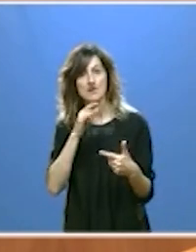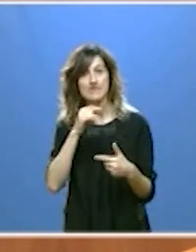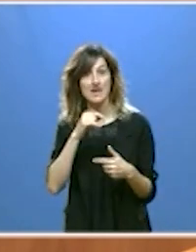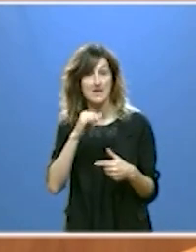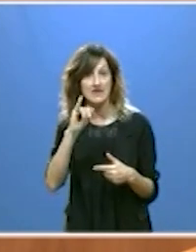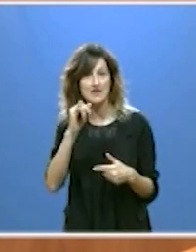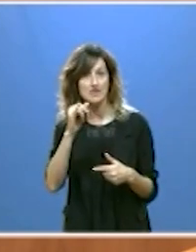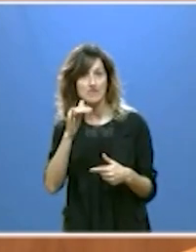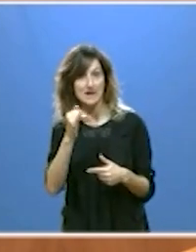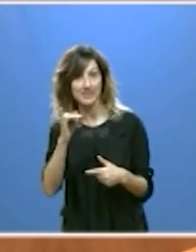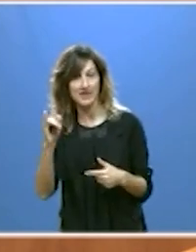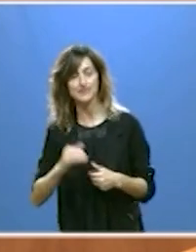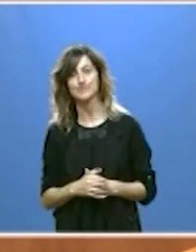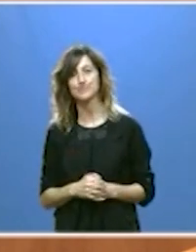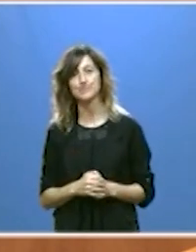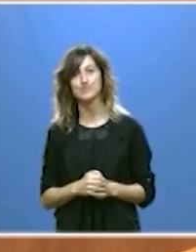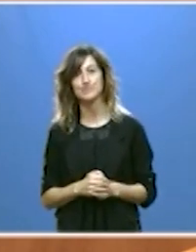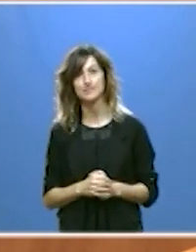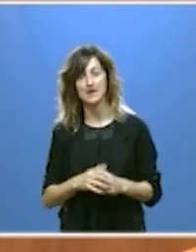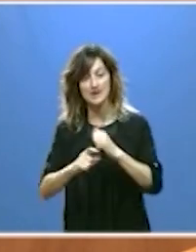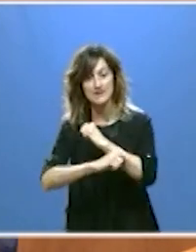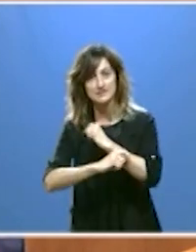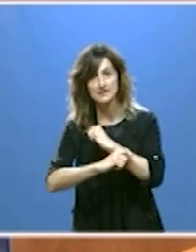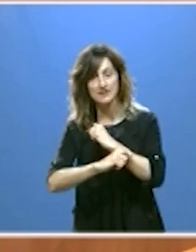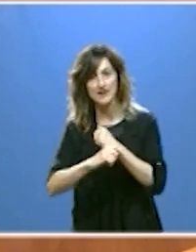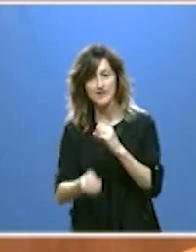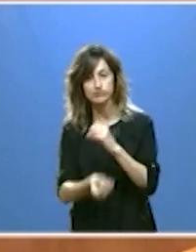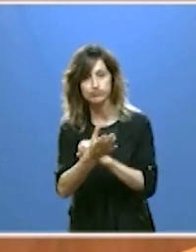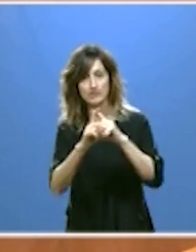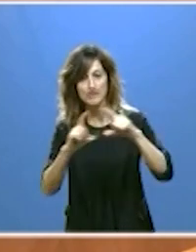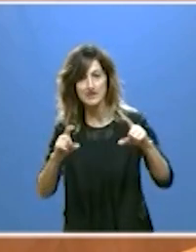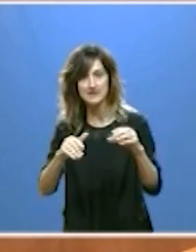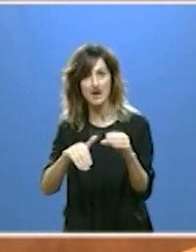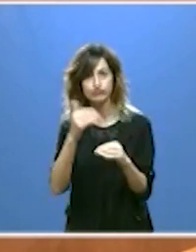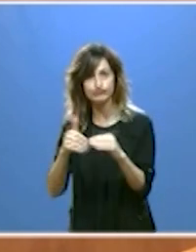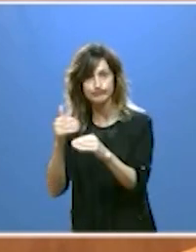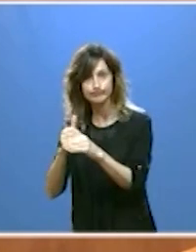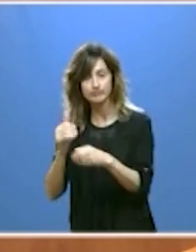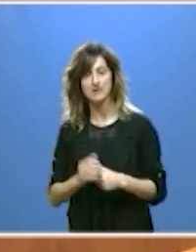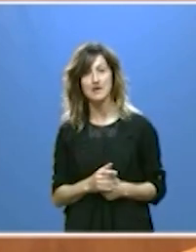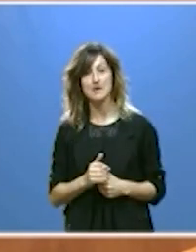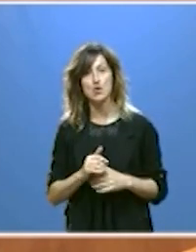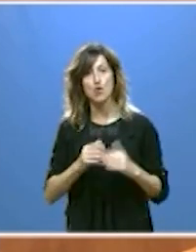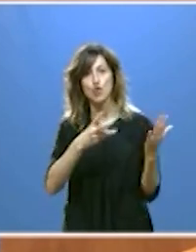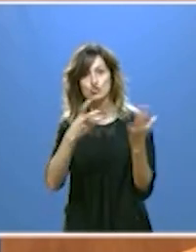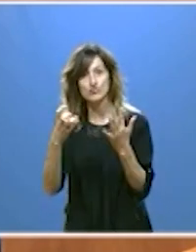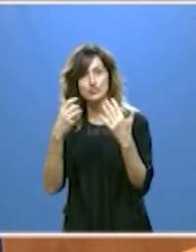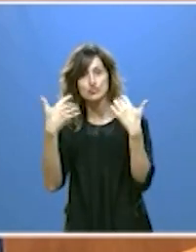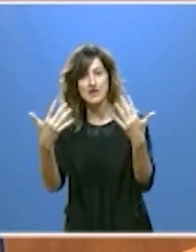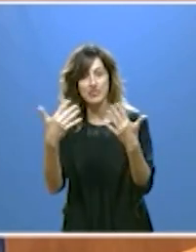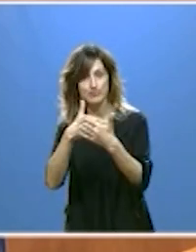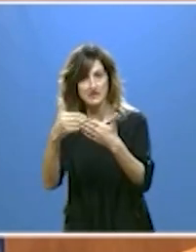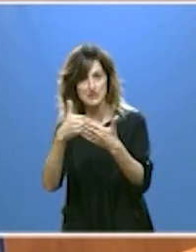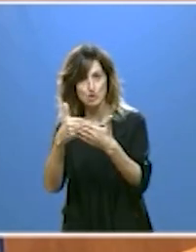Hemos impulsado una estrategia de emprendimiento e innovación con la que vamos a movilizar 810 millones